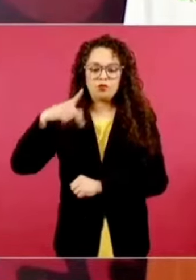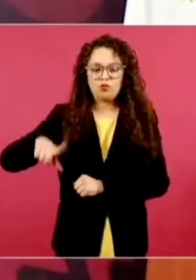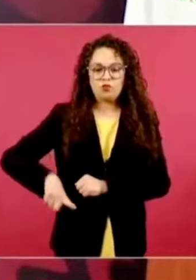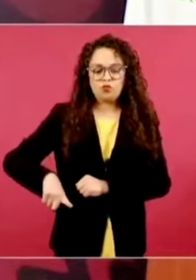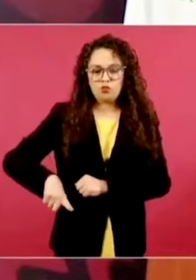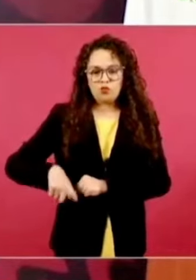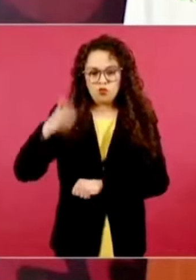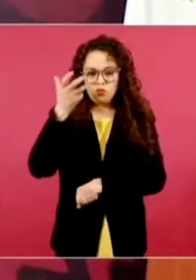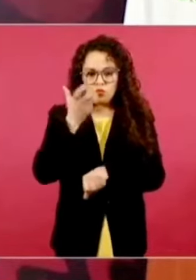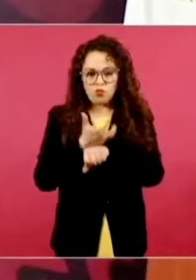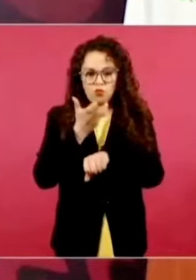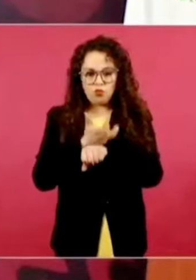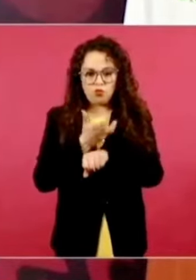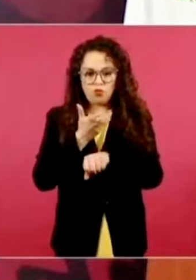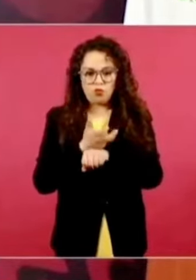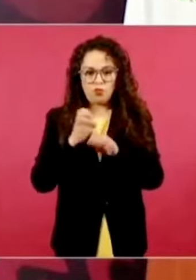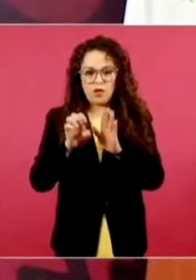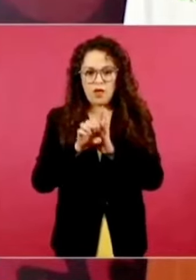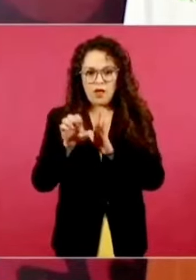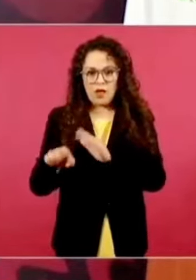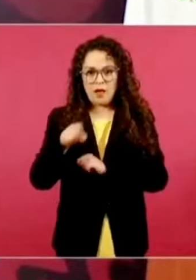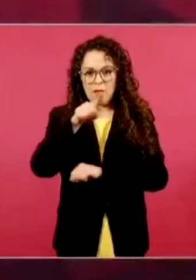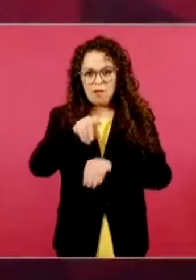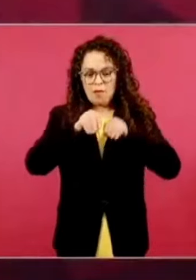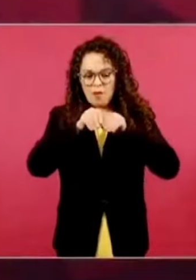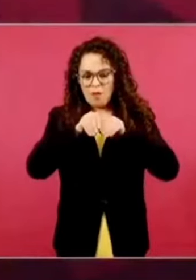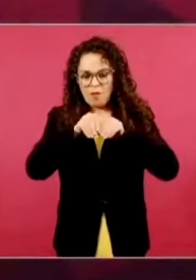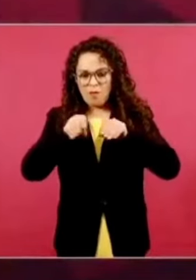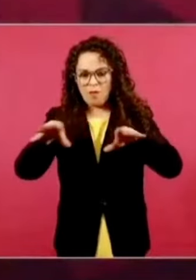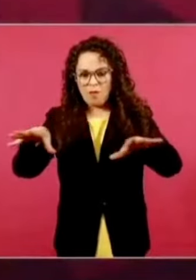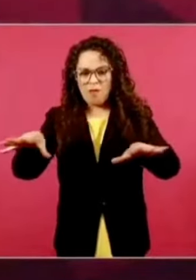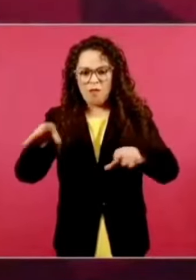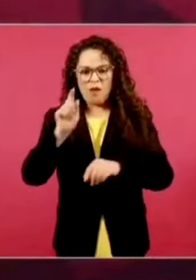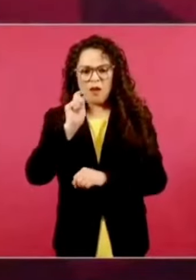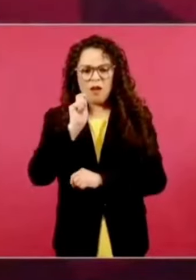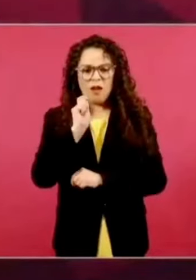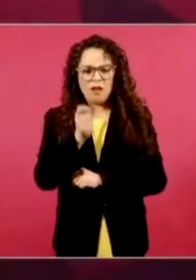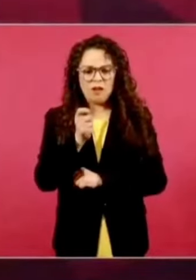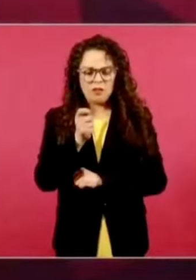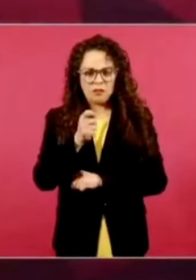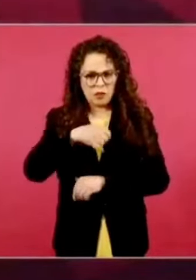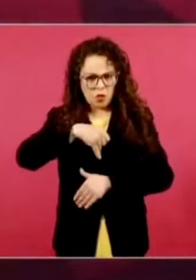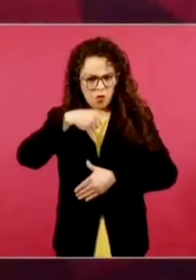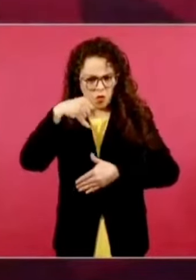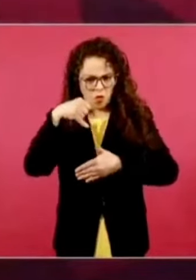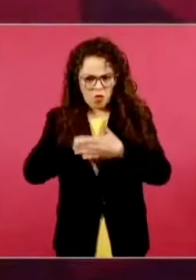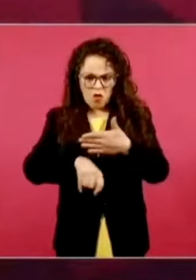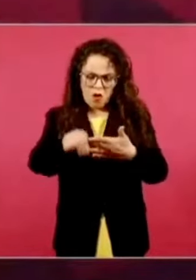como este reportaje tan profundo